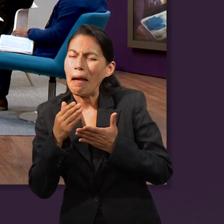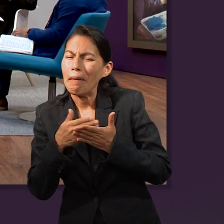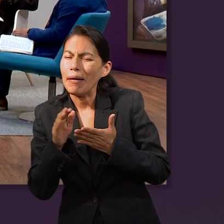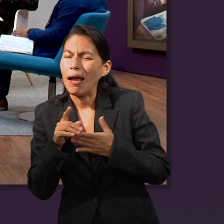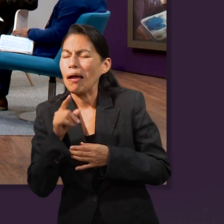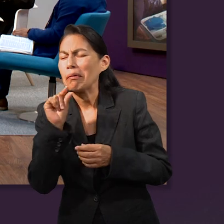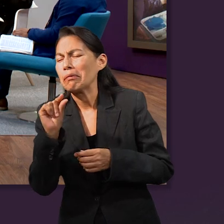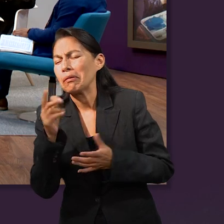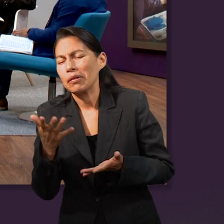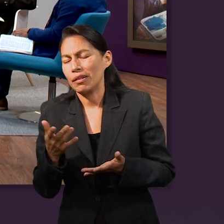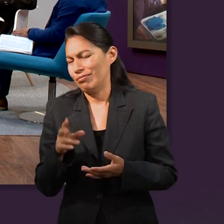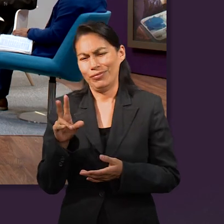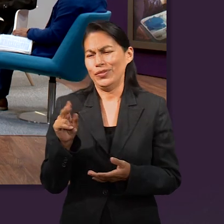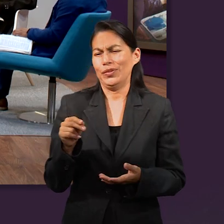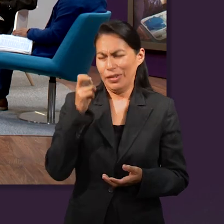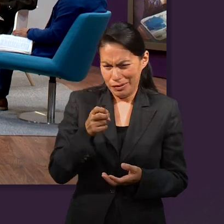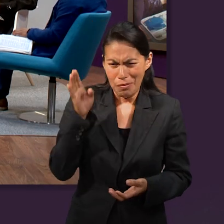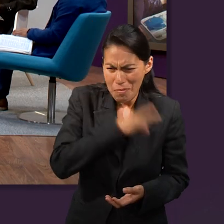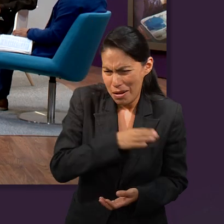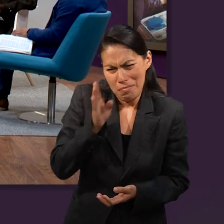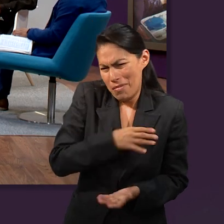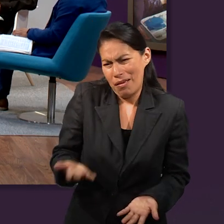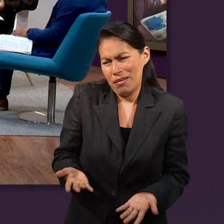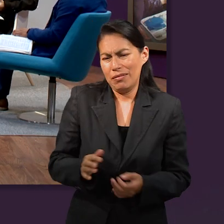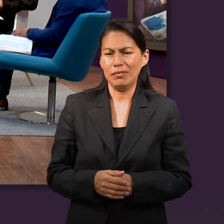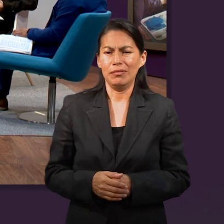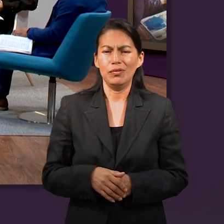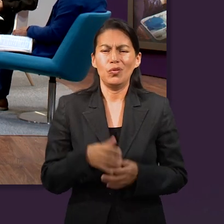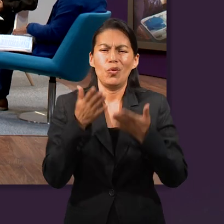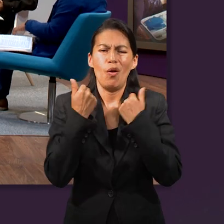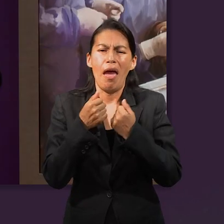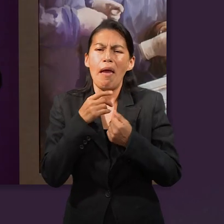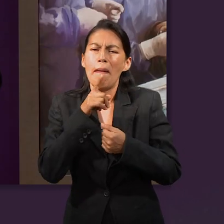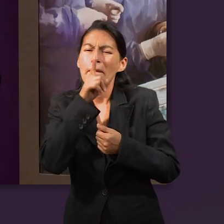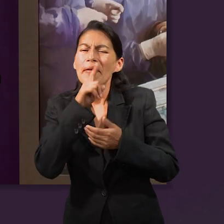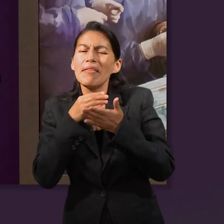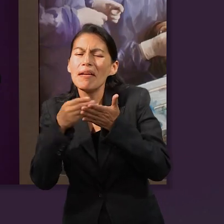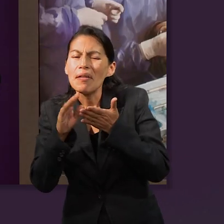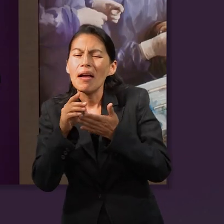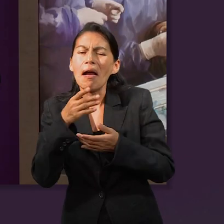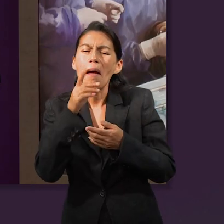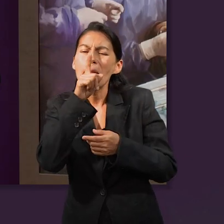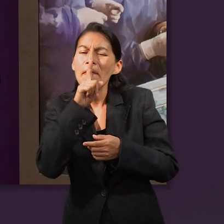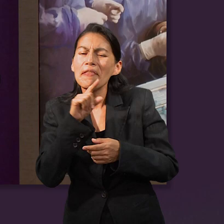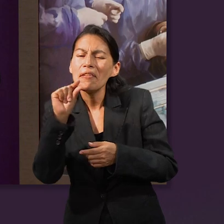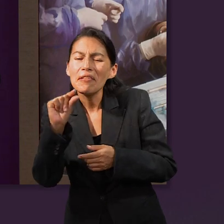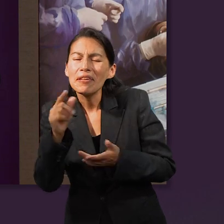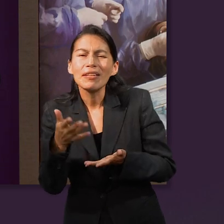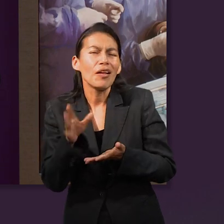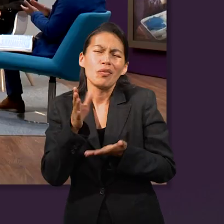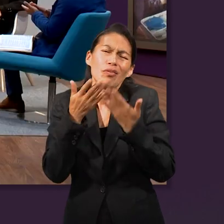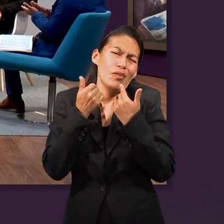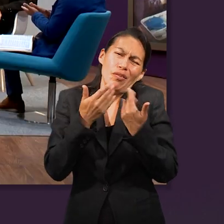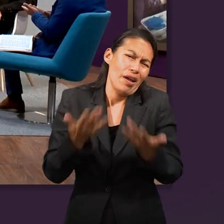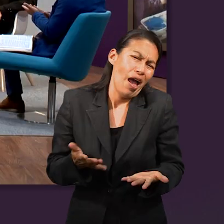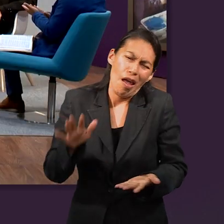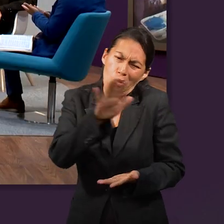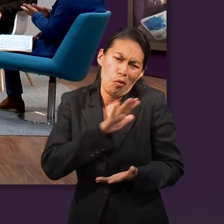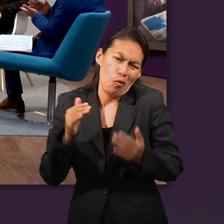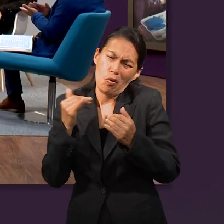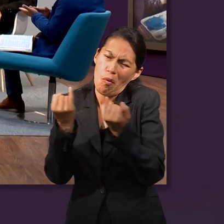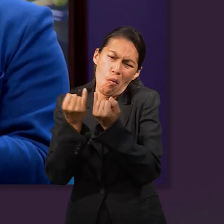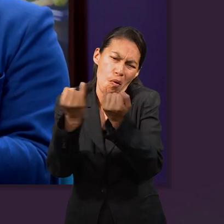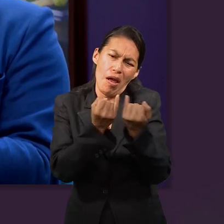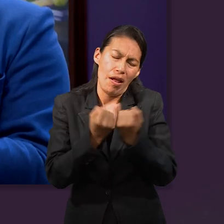miento un ratito como quiera al final, las cosas van a salir bien o no. Estamos haciendo algo mal, debemos estar conscientes de que estamos haciendo algo mal. Y hay un pensador que